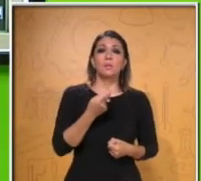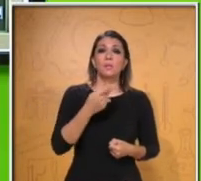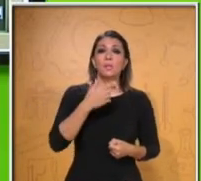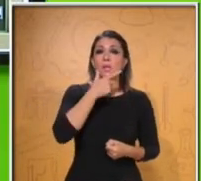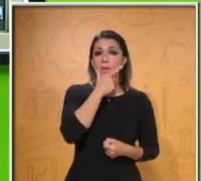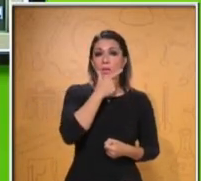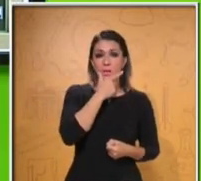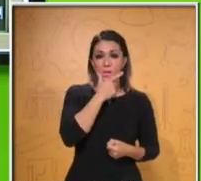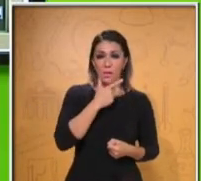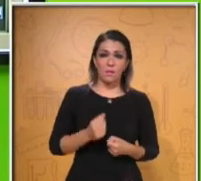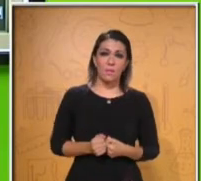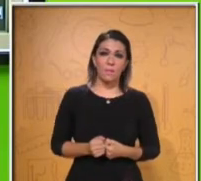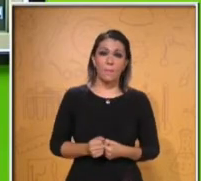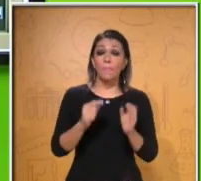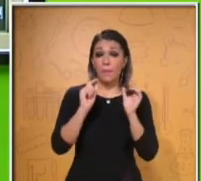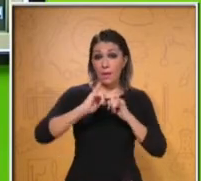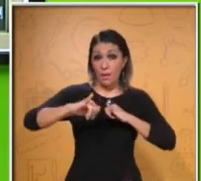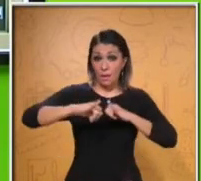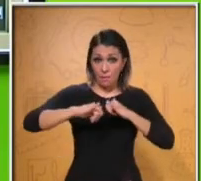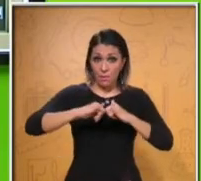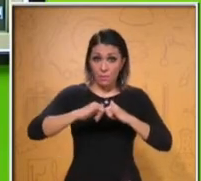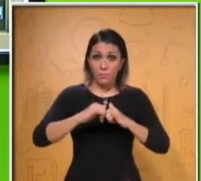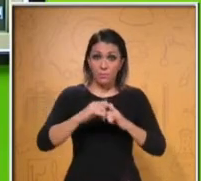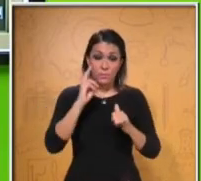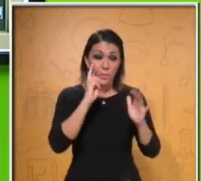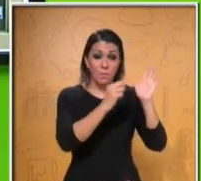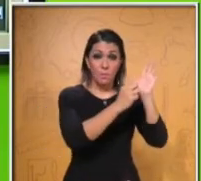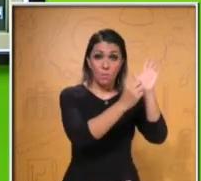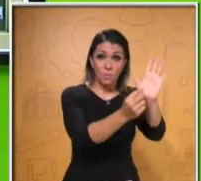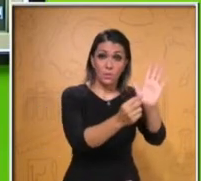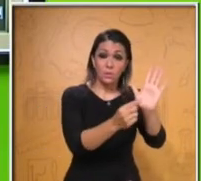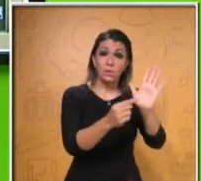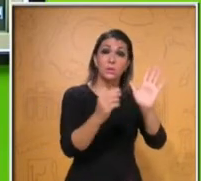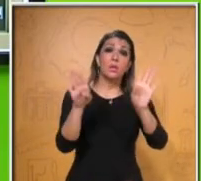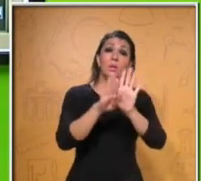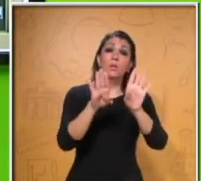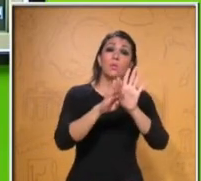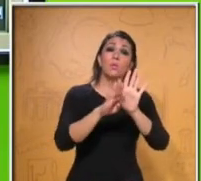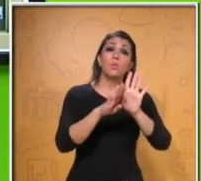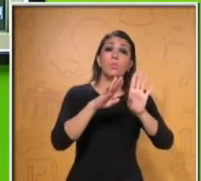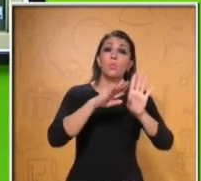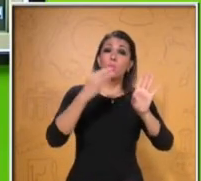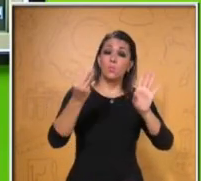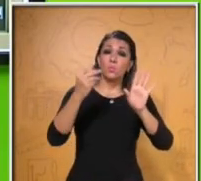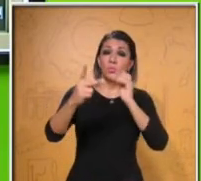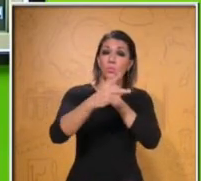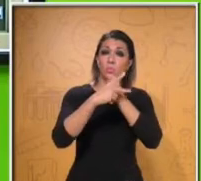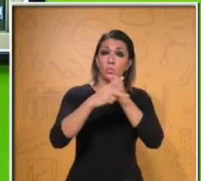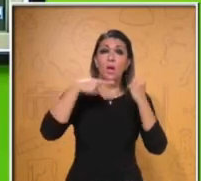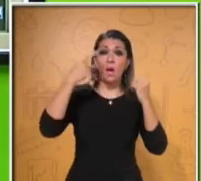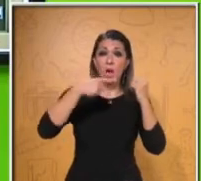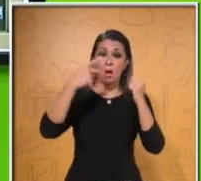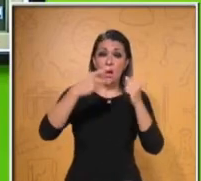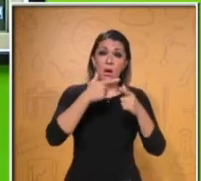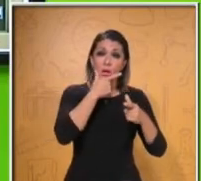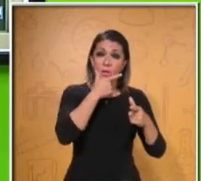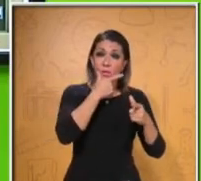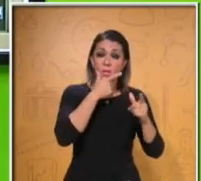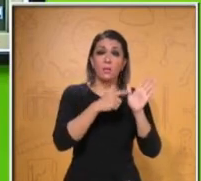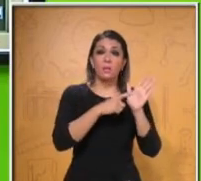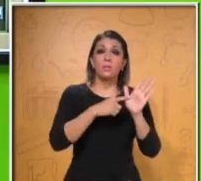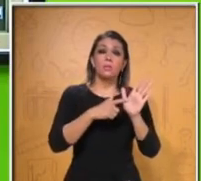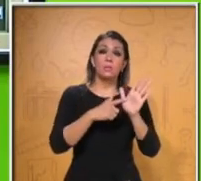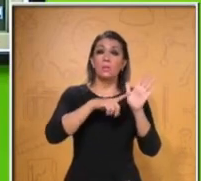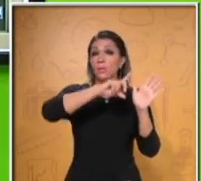muestra significa que el alumno estaba haciendo apoyo visual con un mapa. Posteriormente, ya a la mitad de la